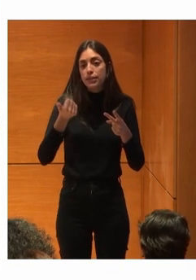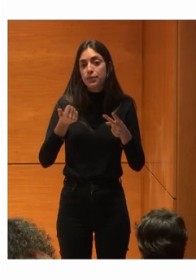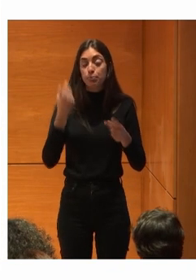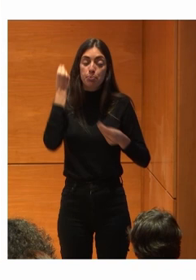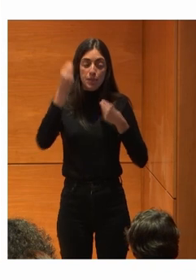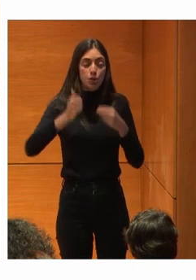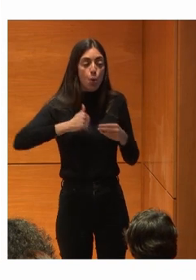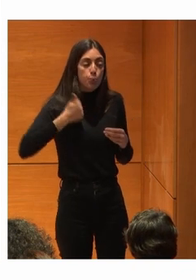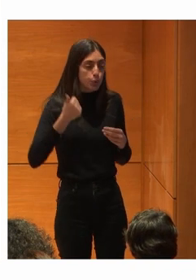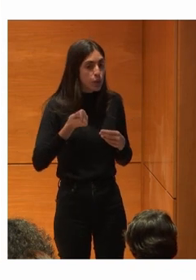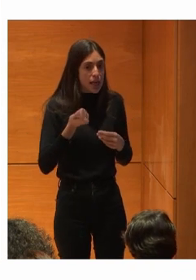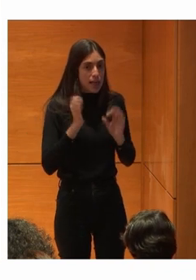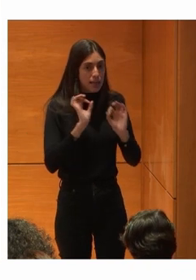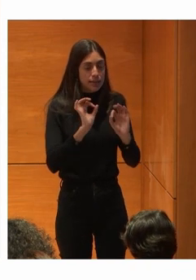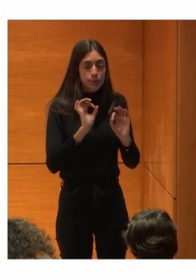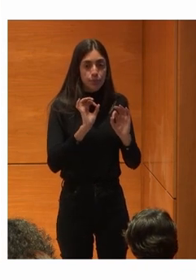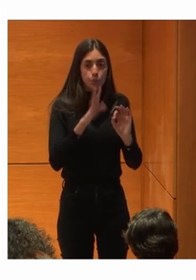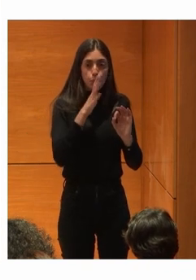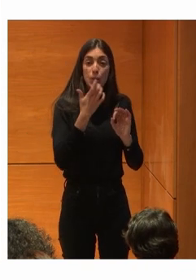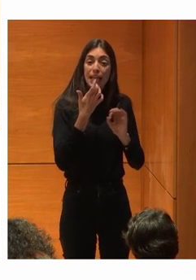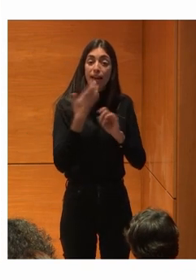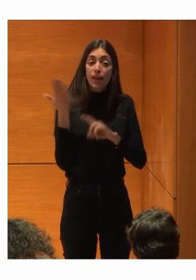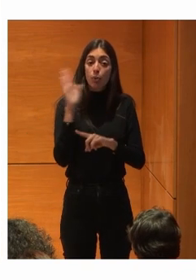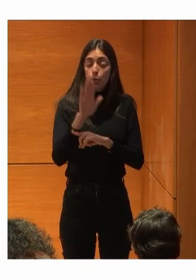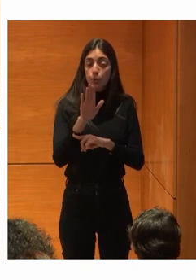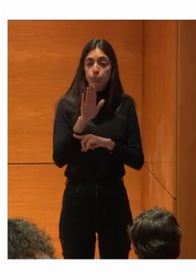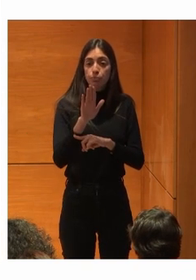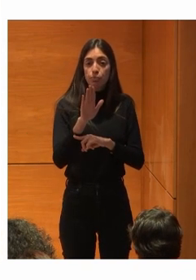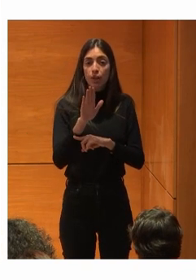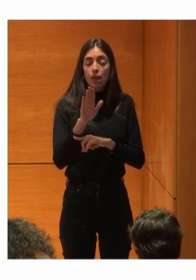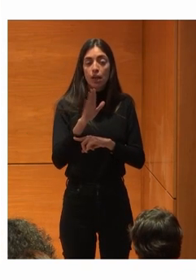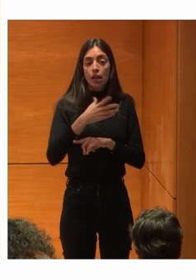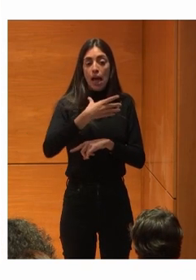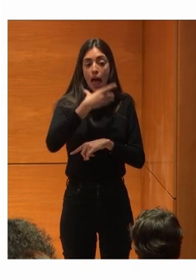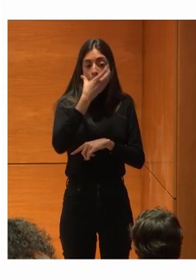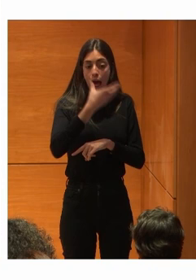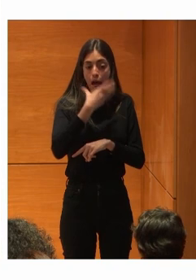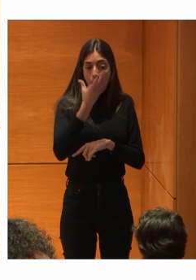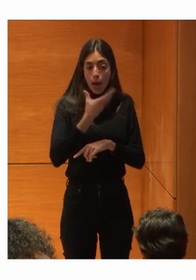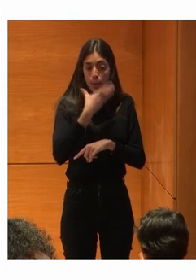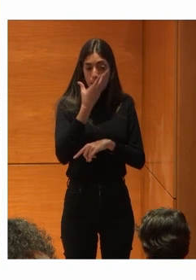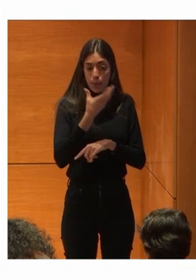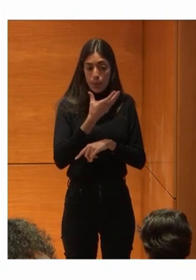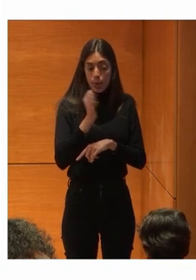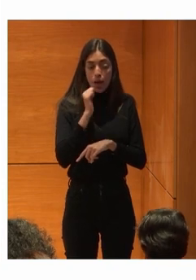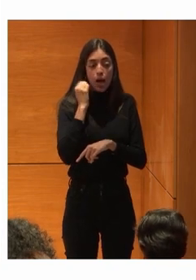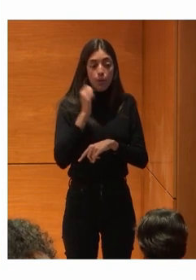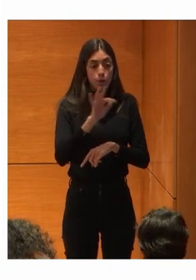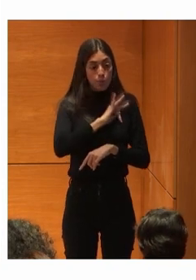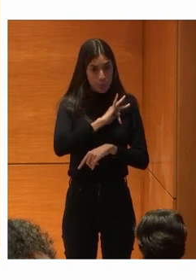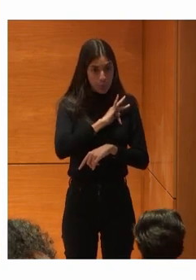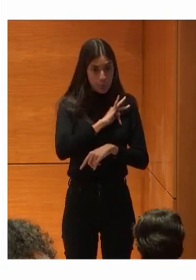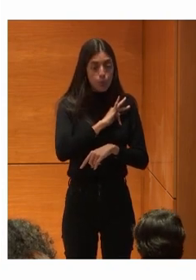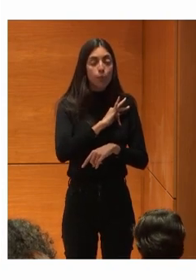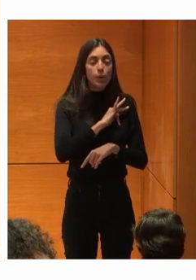oportunidades Y un ejemplo Ha sido En los En los Apple Awards De las aplicaciones De este año Le han